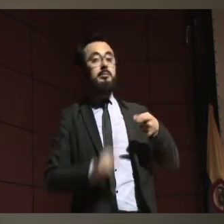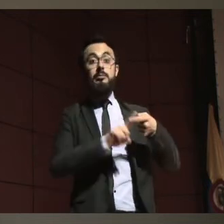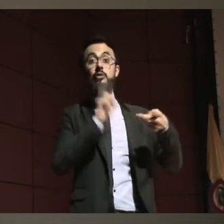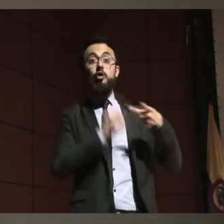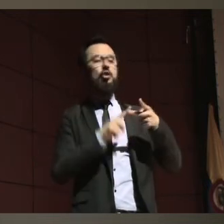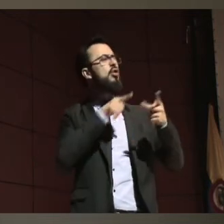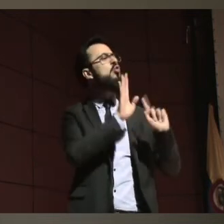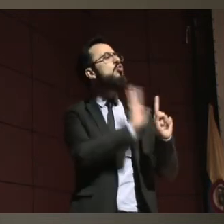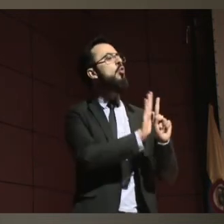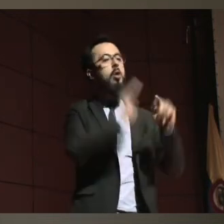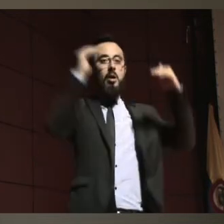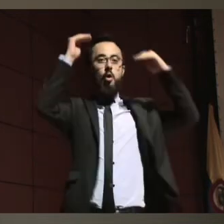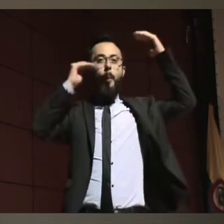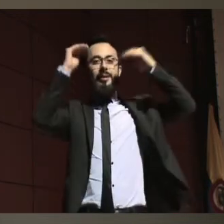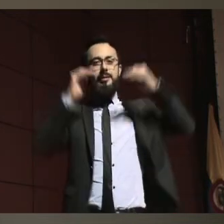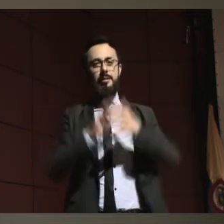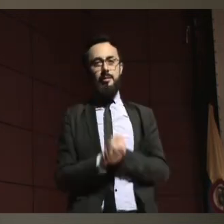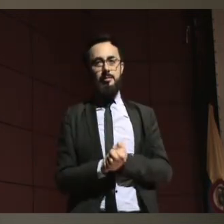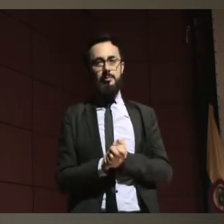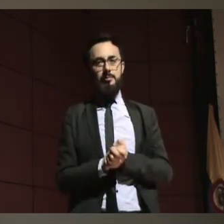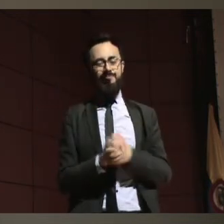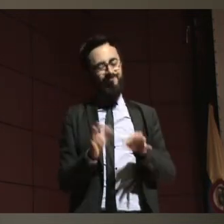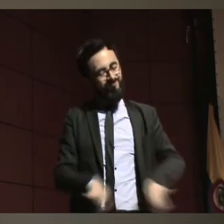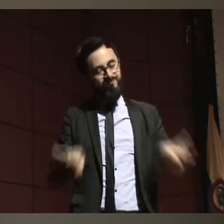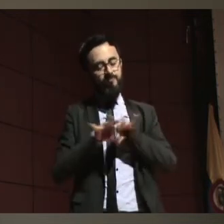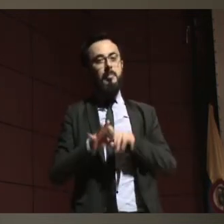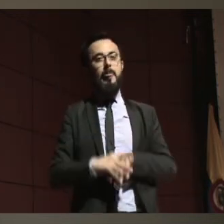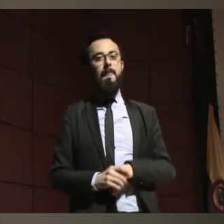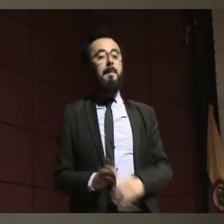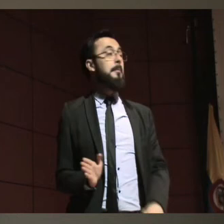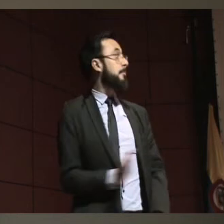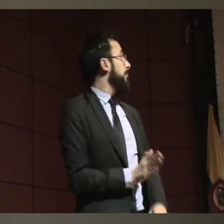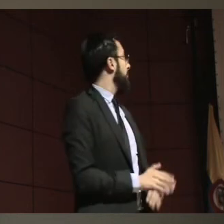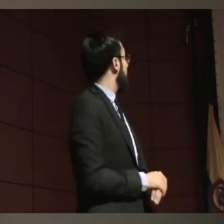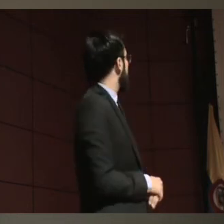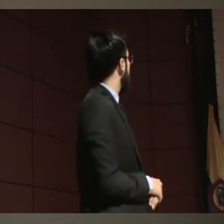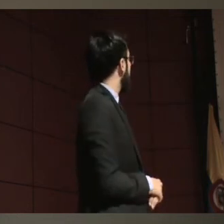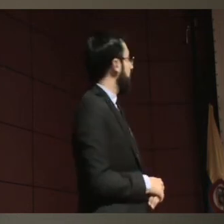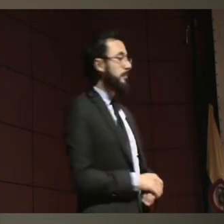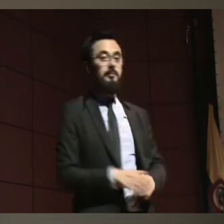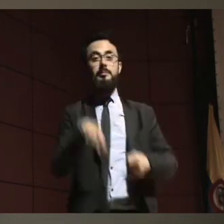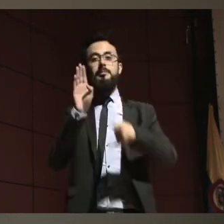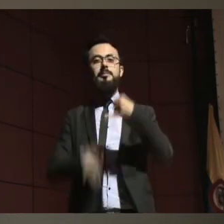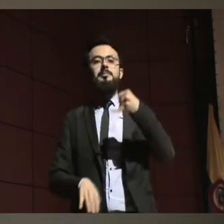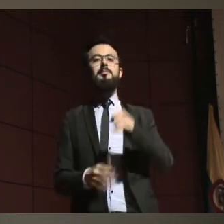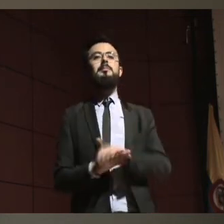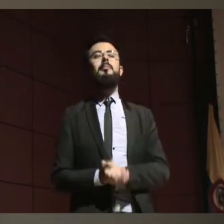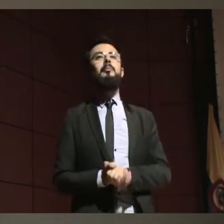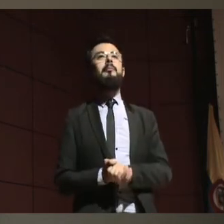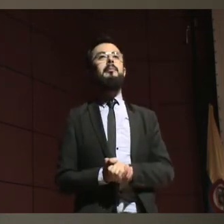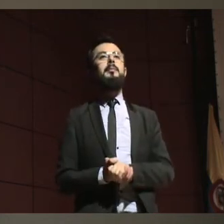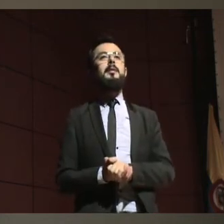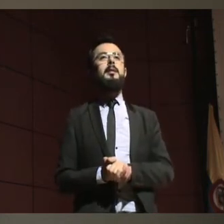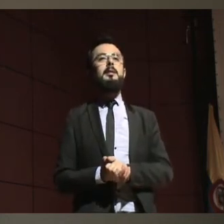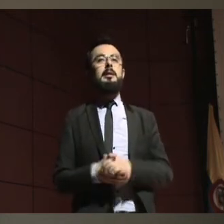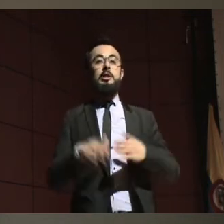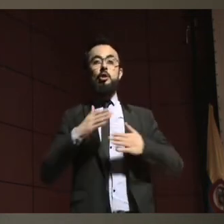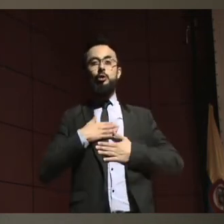Finalmente, quiero decirles esto, y es que vamos, es hacia la posibilidad que tiene una persona